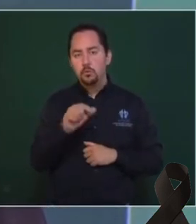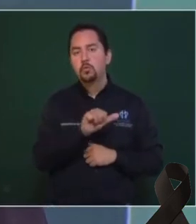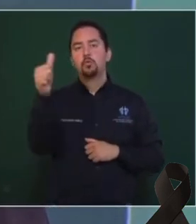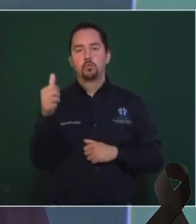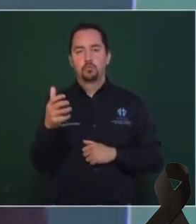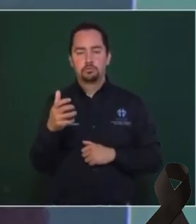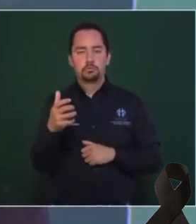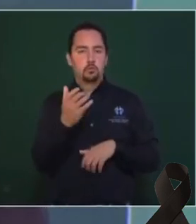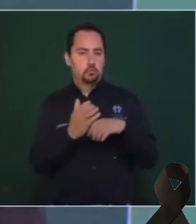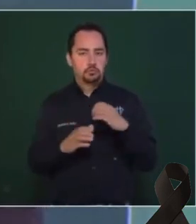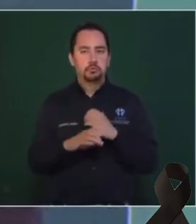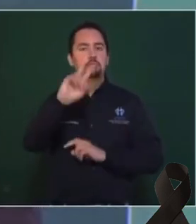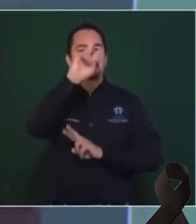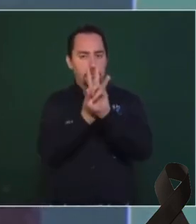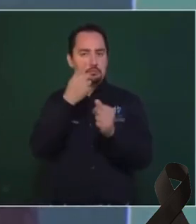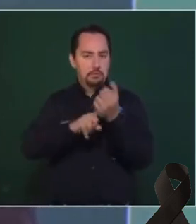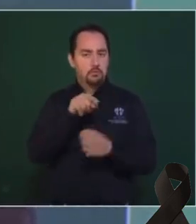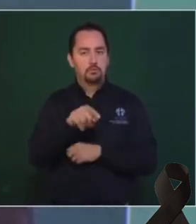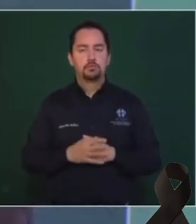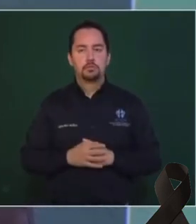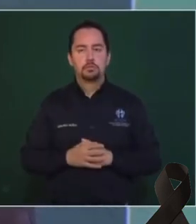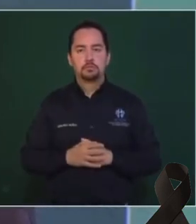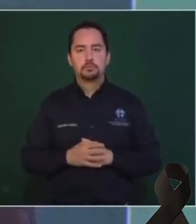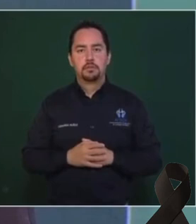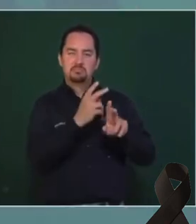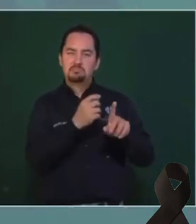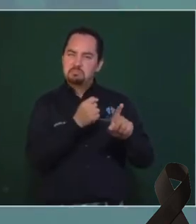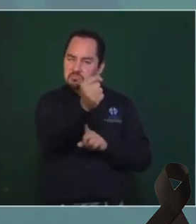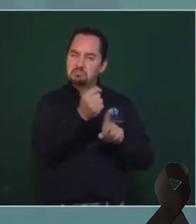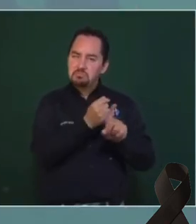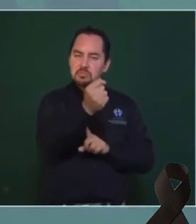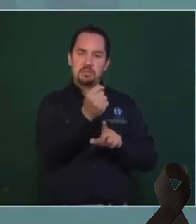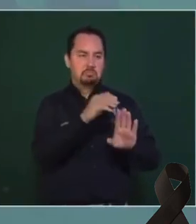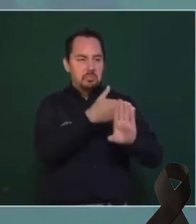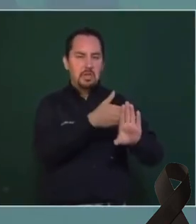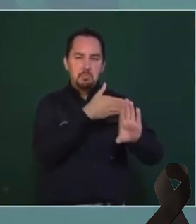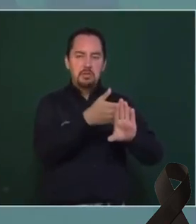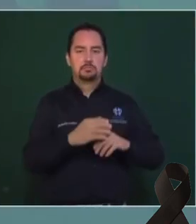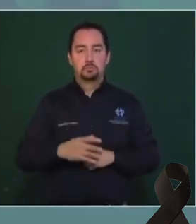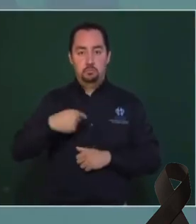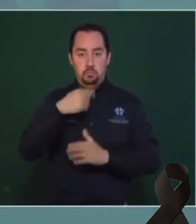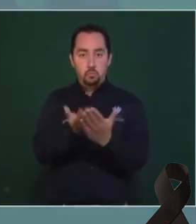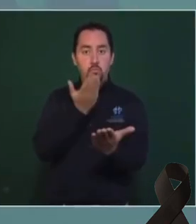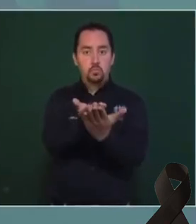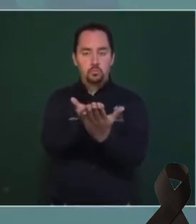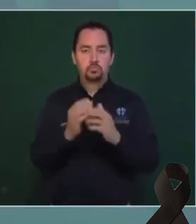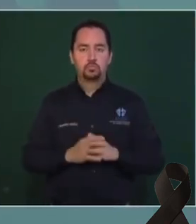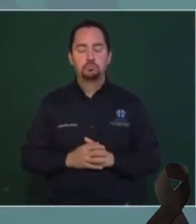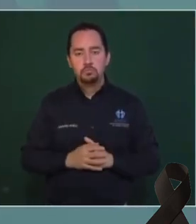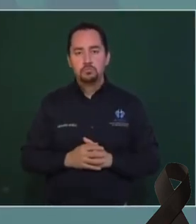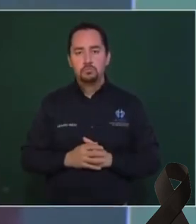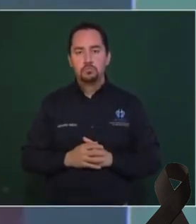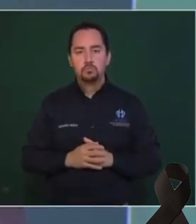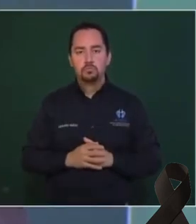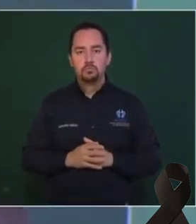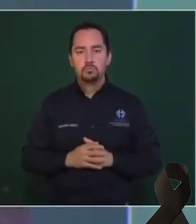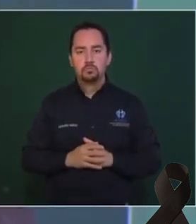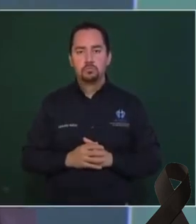casos también de violencia donde son agredidos migrantes y propusimos que